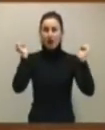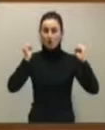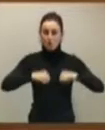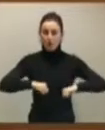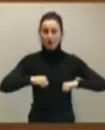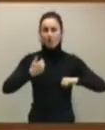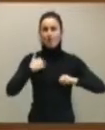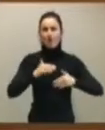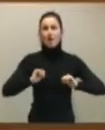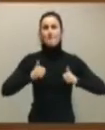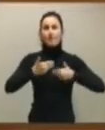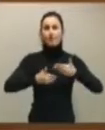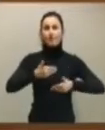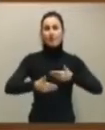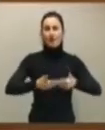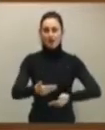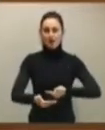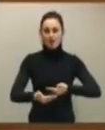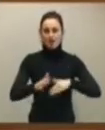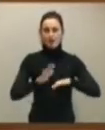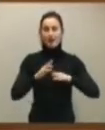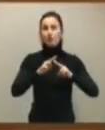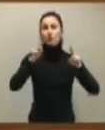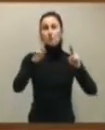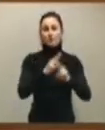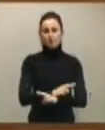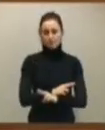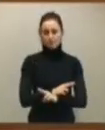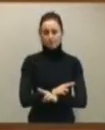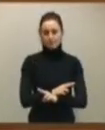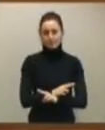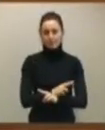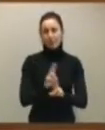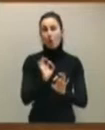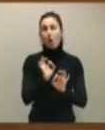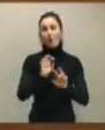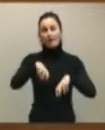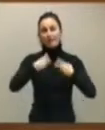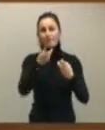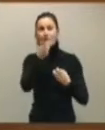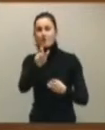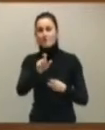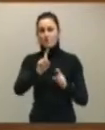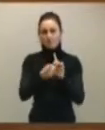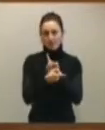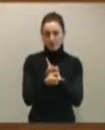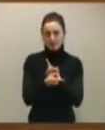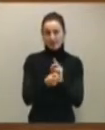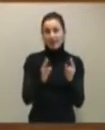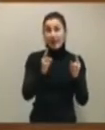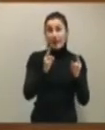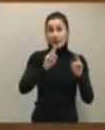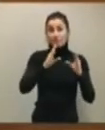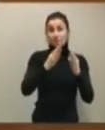A cometer el proceso de supresión, de reforma, diría yo, de reforma y supresión